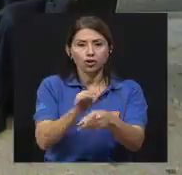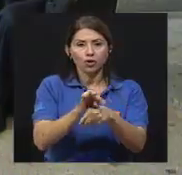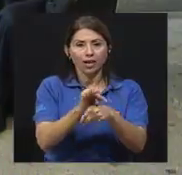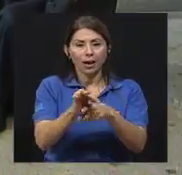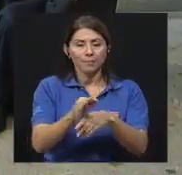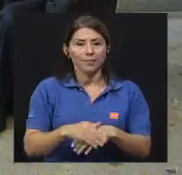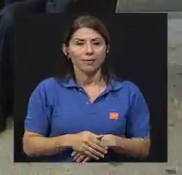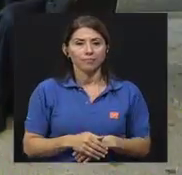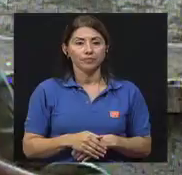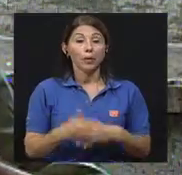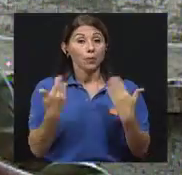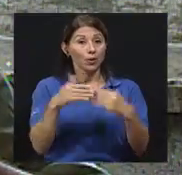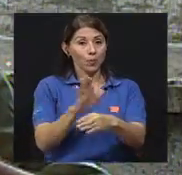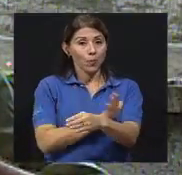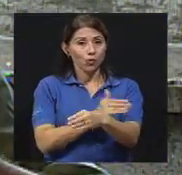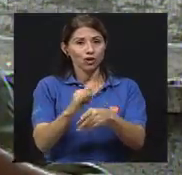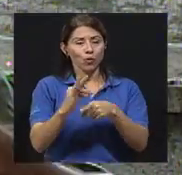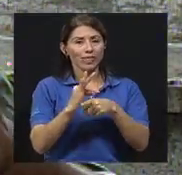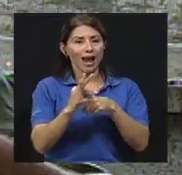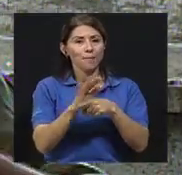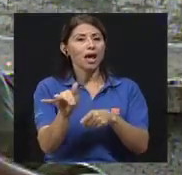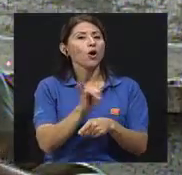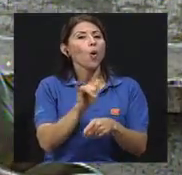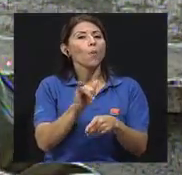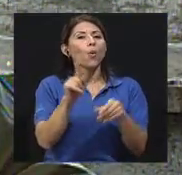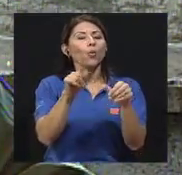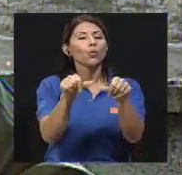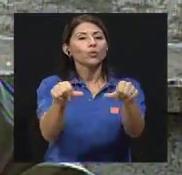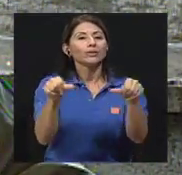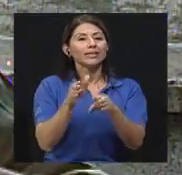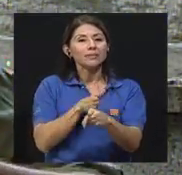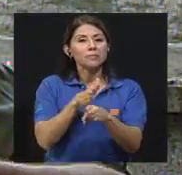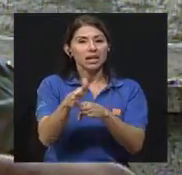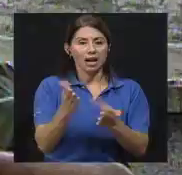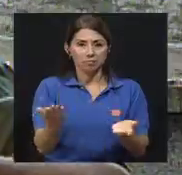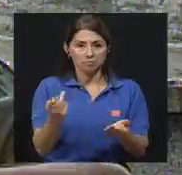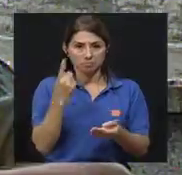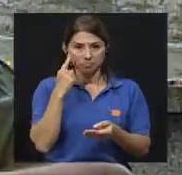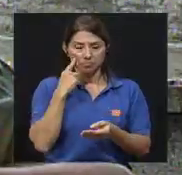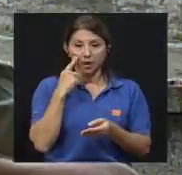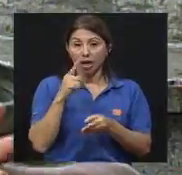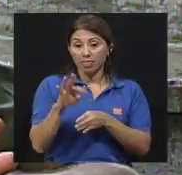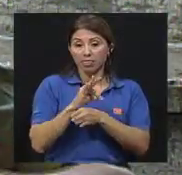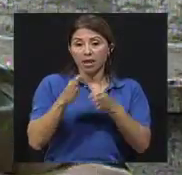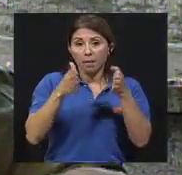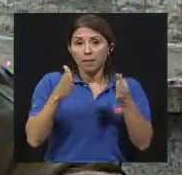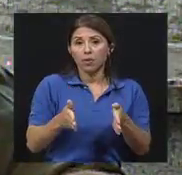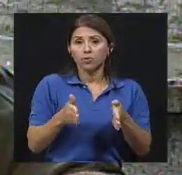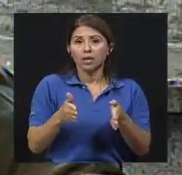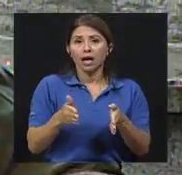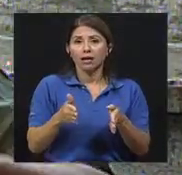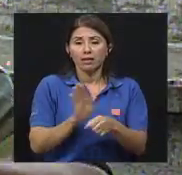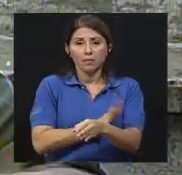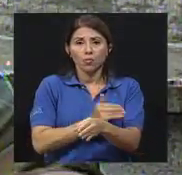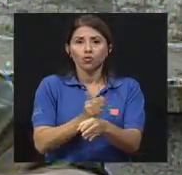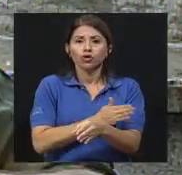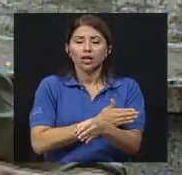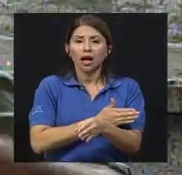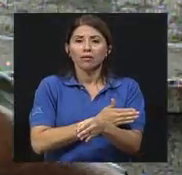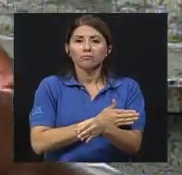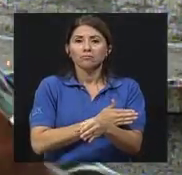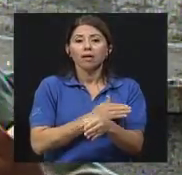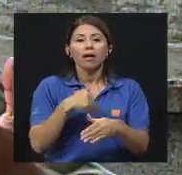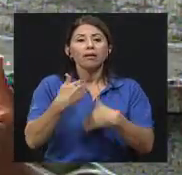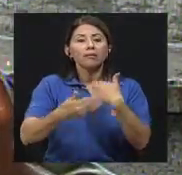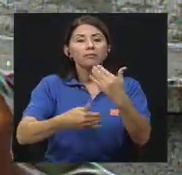musicoterapia como disciplina, hay una, a ver, hay musicoterapeutas como cualquier otro profesional de la salud que al final se especializa.